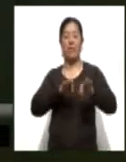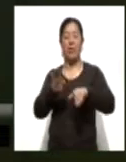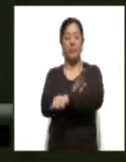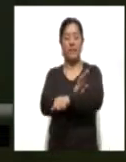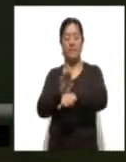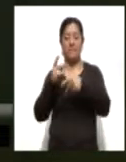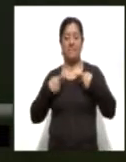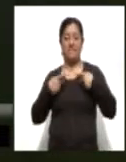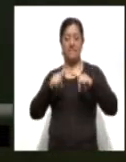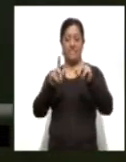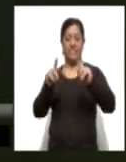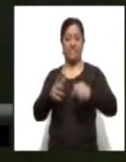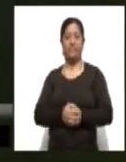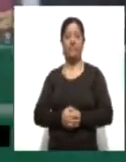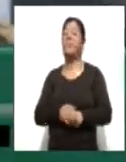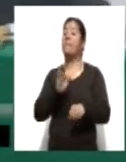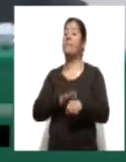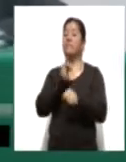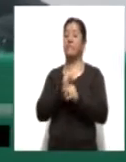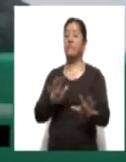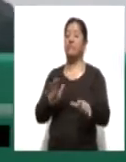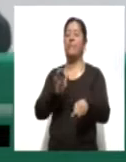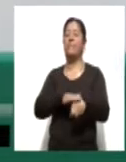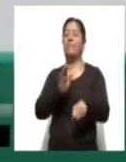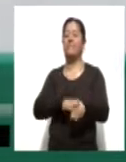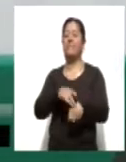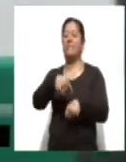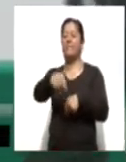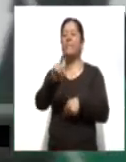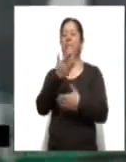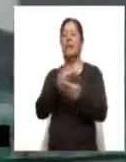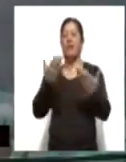de los tlaxcaltecas. Mayor información en la próxima emisión de Abra Noticias.